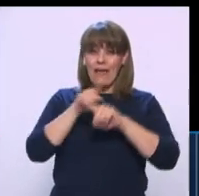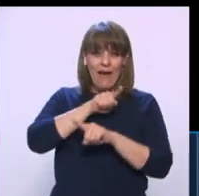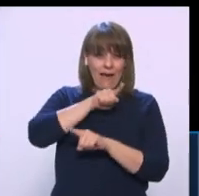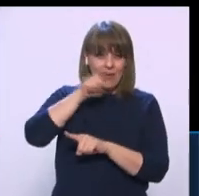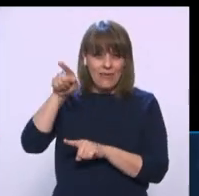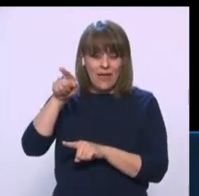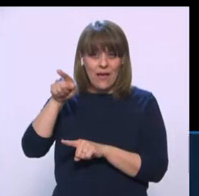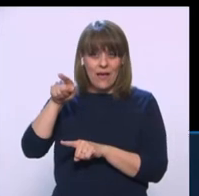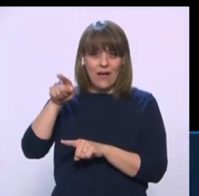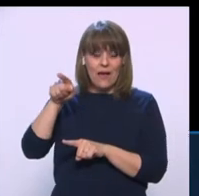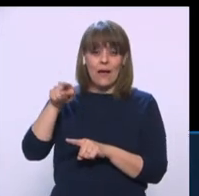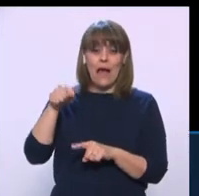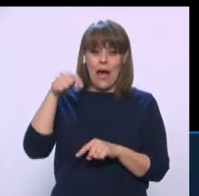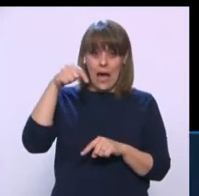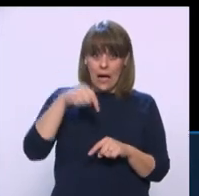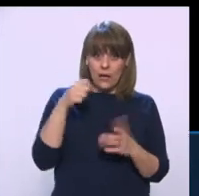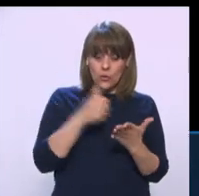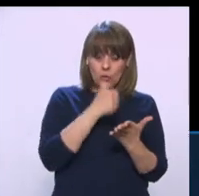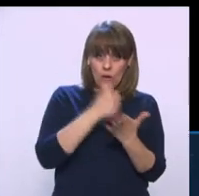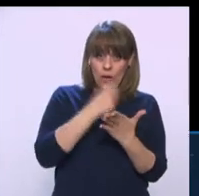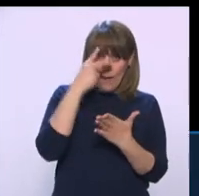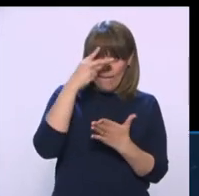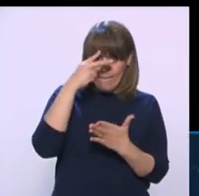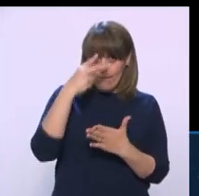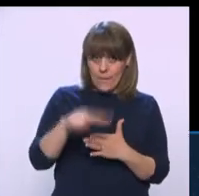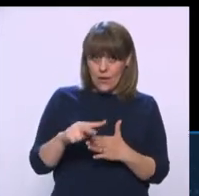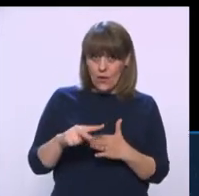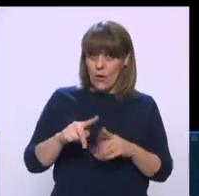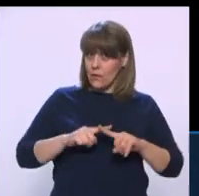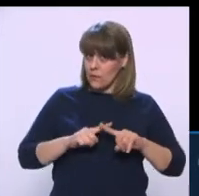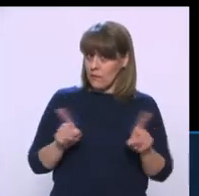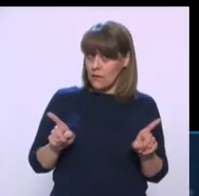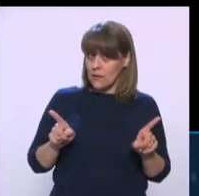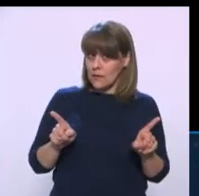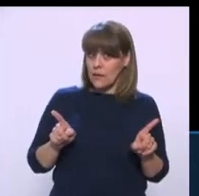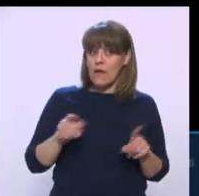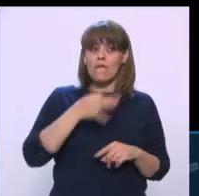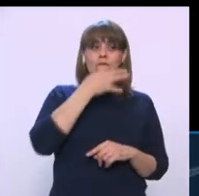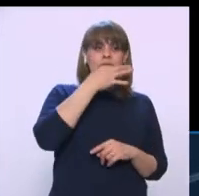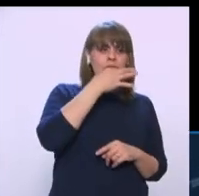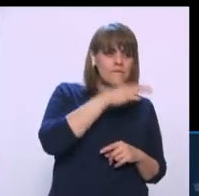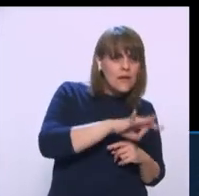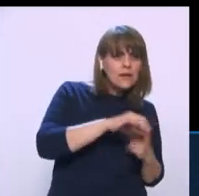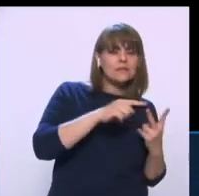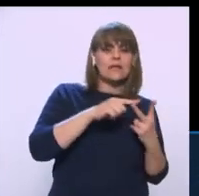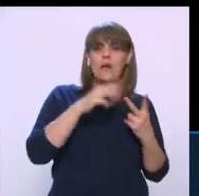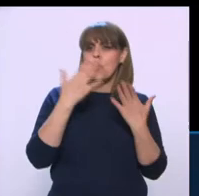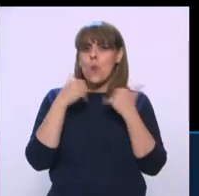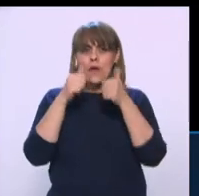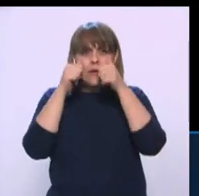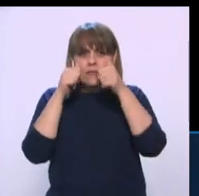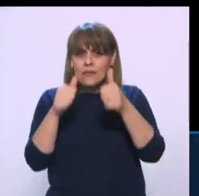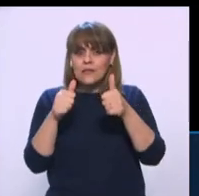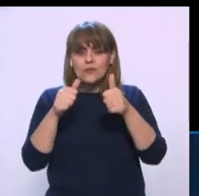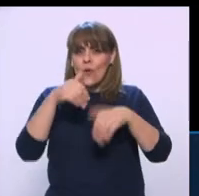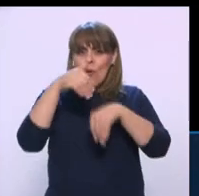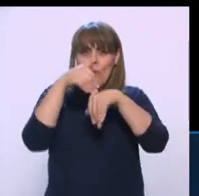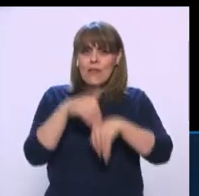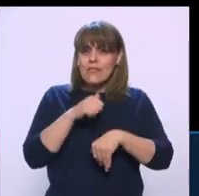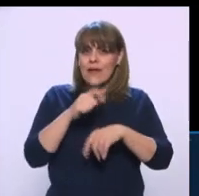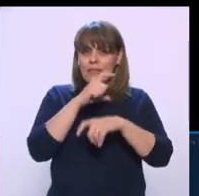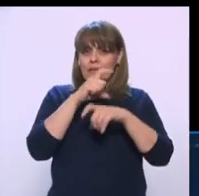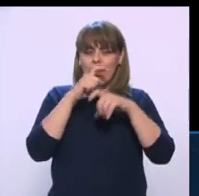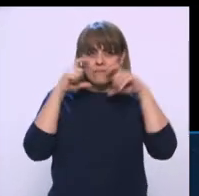descartado que aquí en la Ciudad de México, ante las fiestas, ante la falta de atención de la ciudadanía, ¿se apliquen